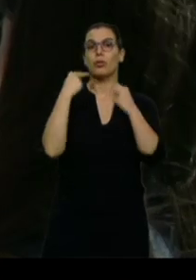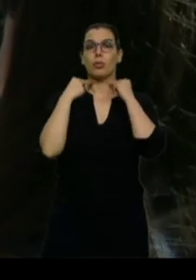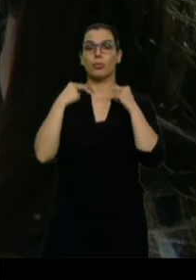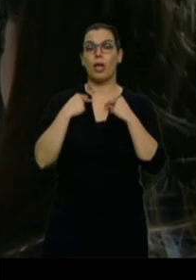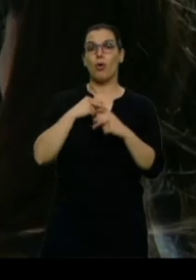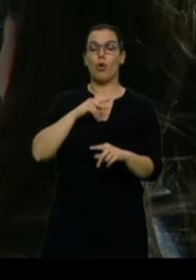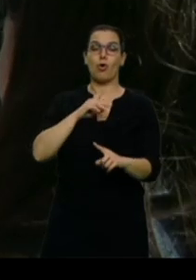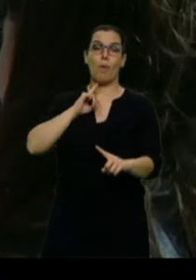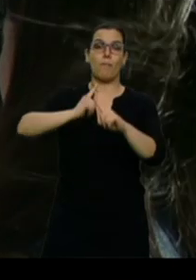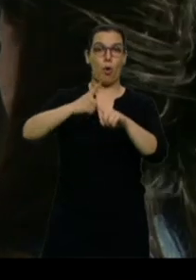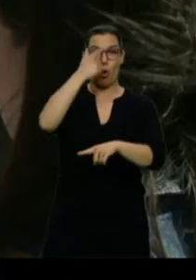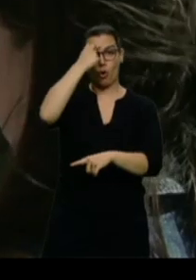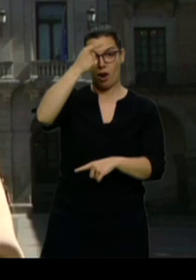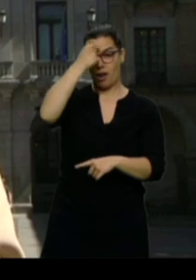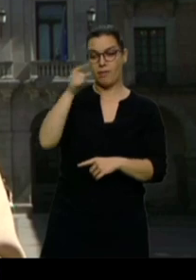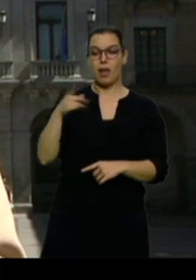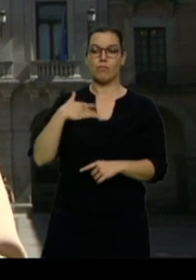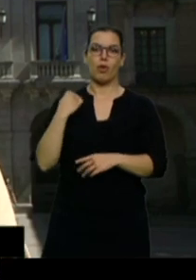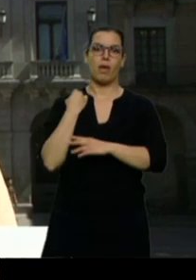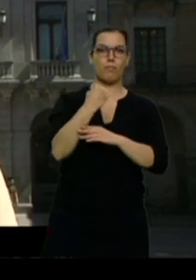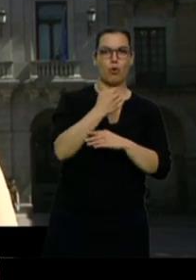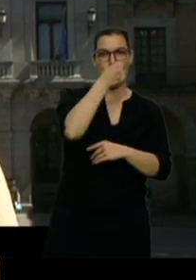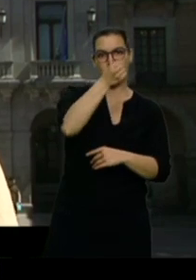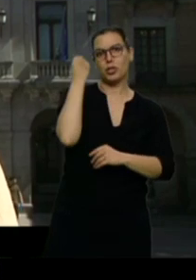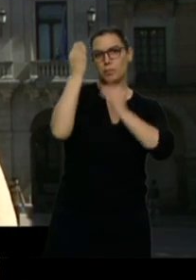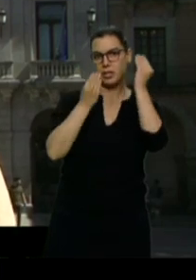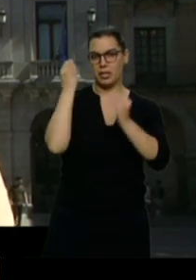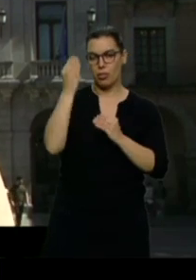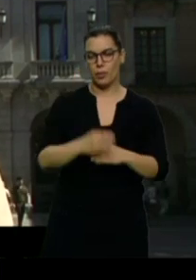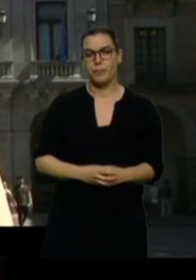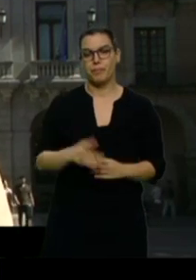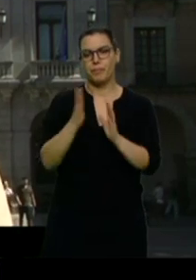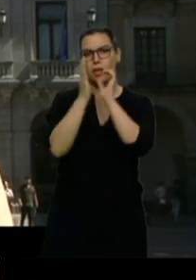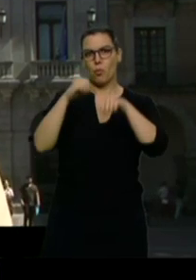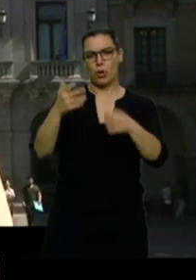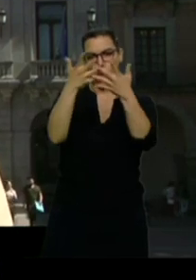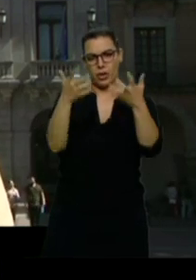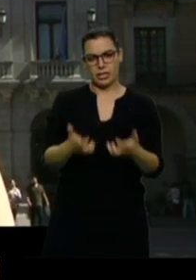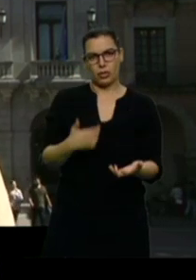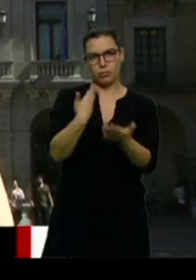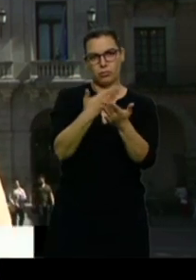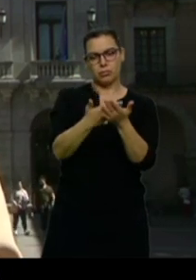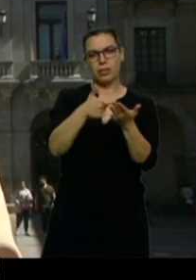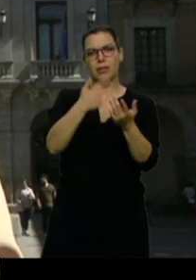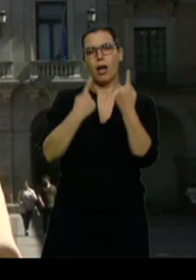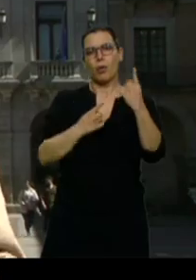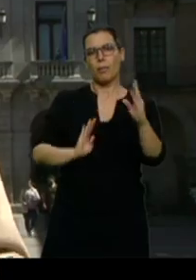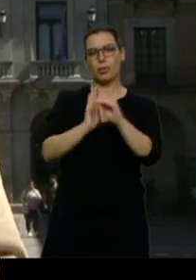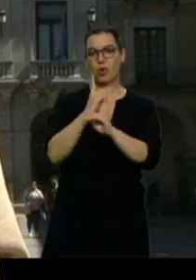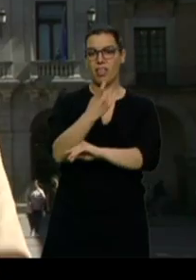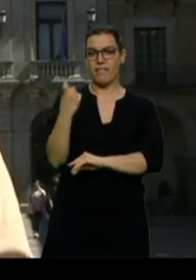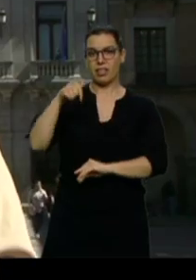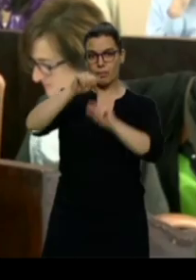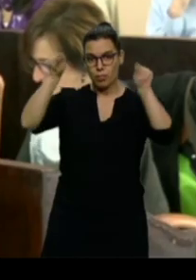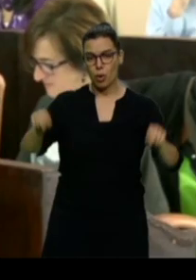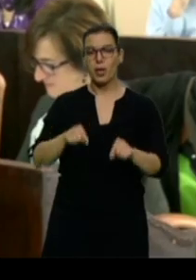se plantean el apoyo al Partido Socialista. En un acuerdo que esté por escrito en el cual haya determinadas inversiones que se necesitan en esta provincia que se vayan a